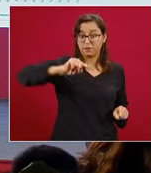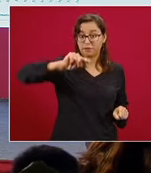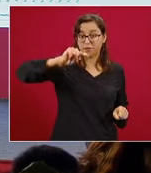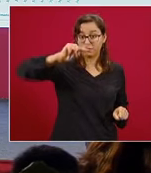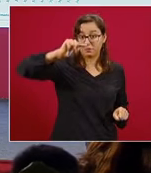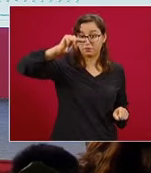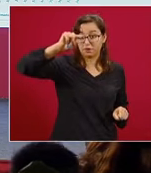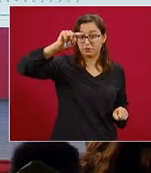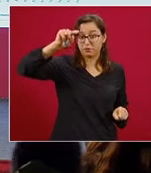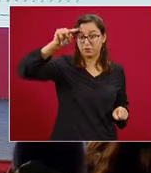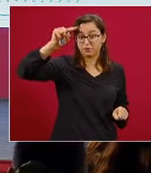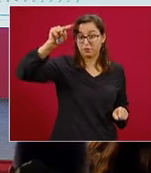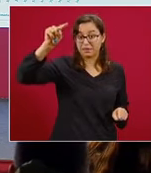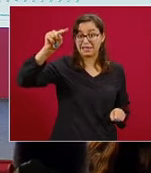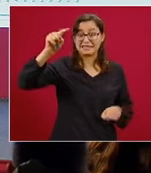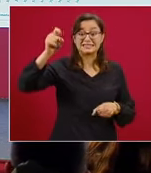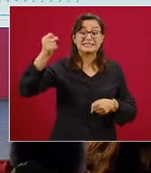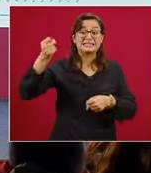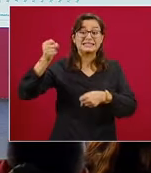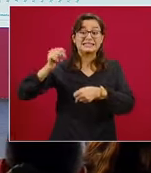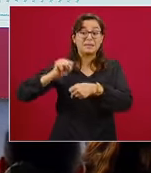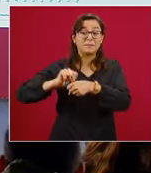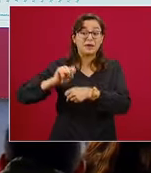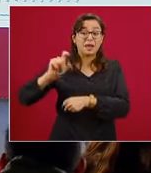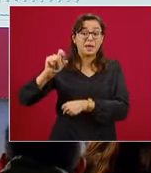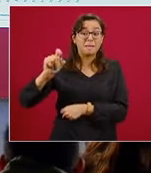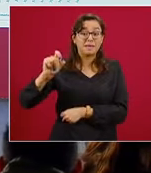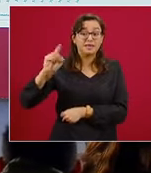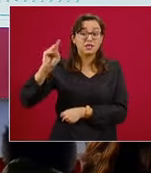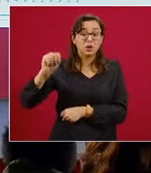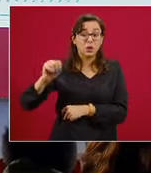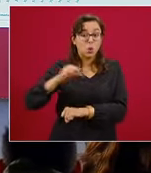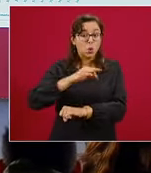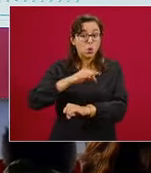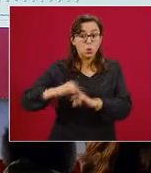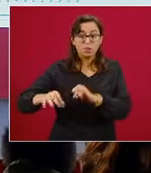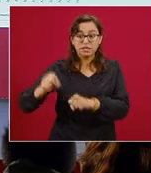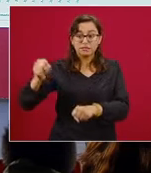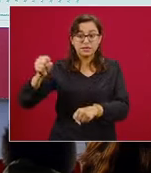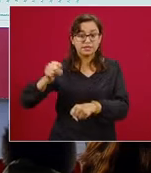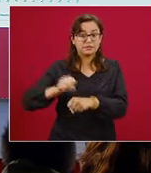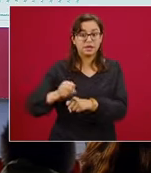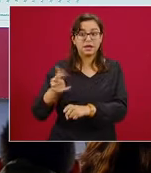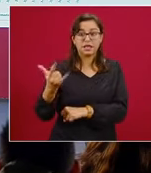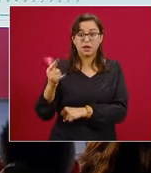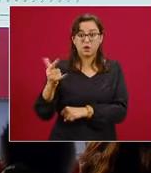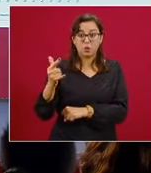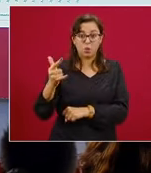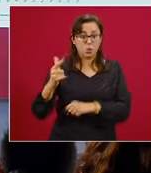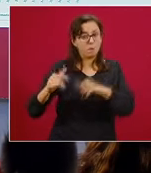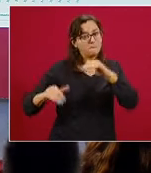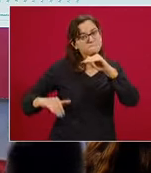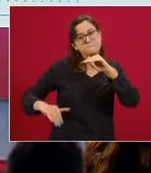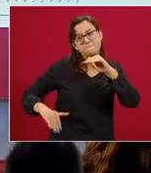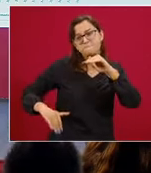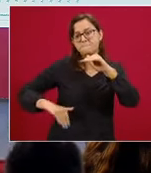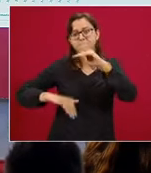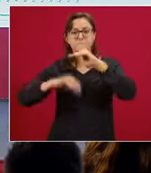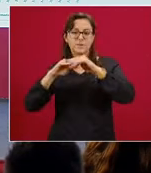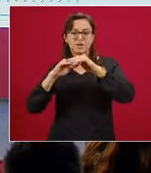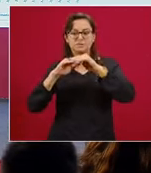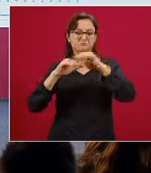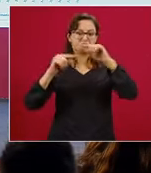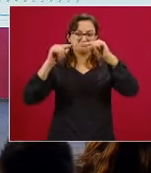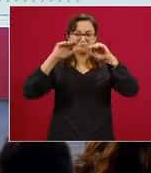presten atención a la semana 29, que es exactamente la última semana de julio, tenemos el punto máximo de la